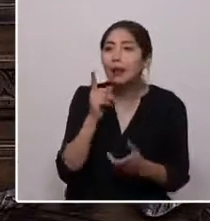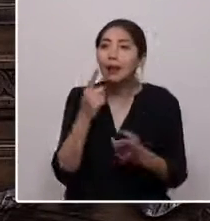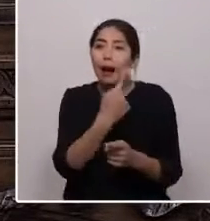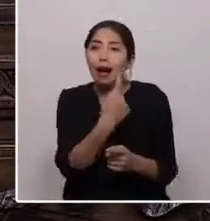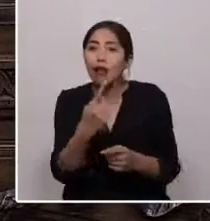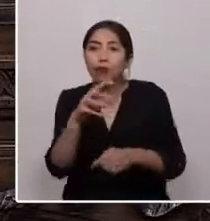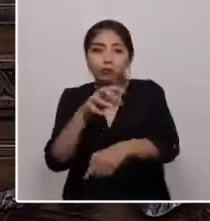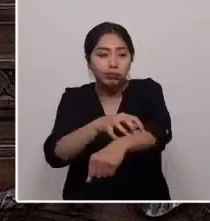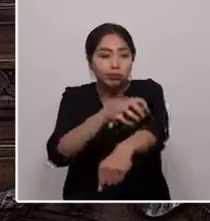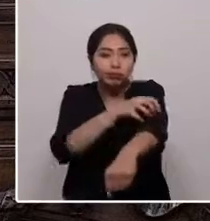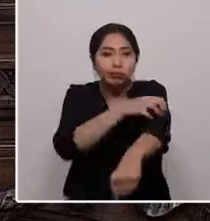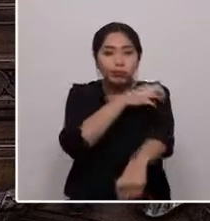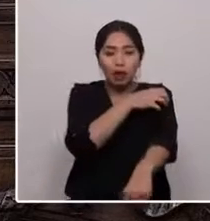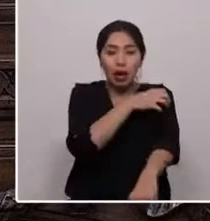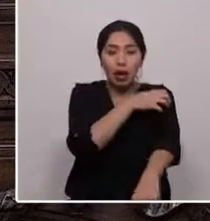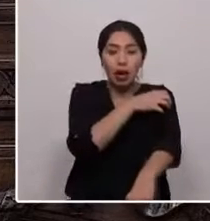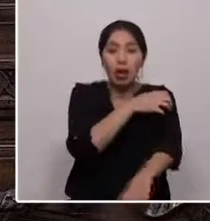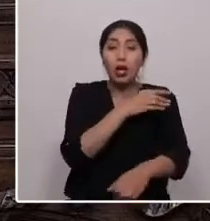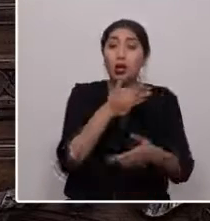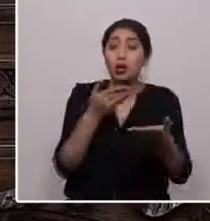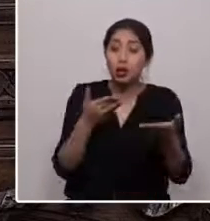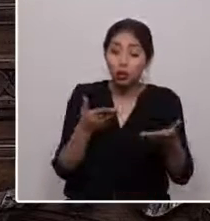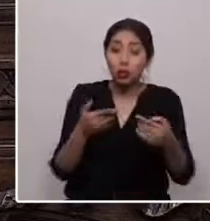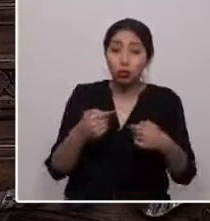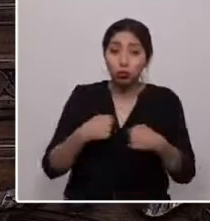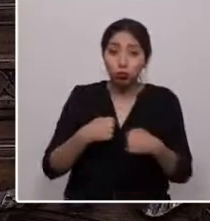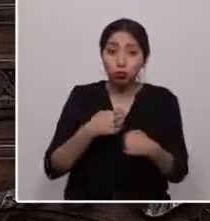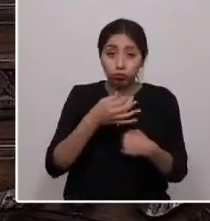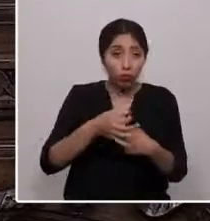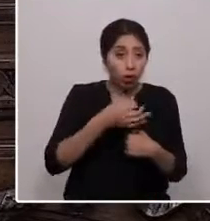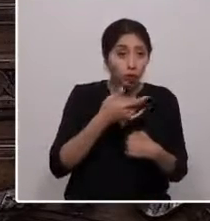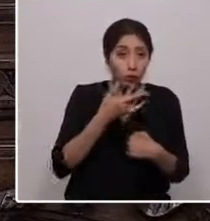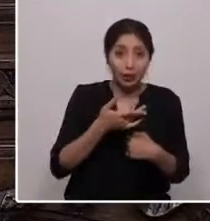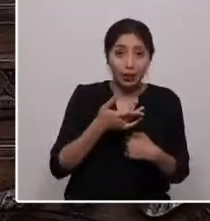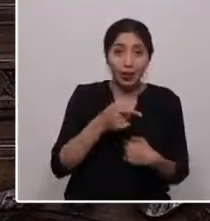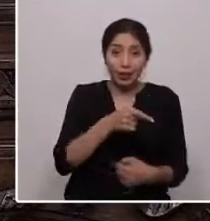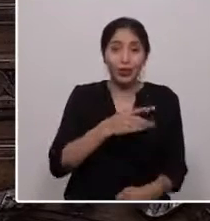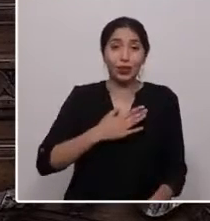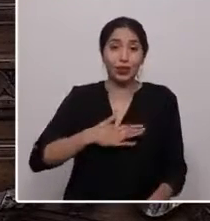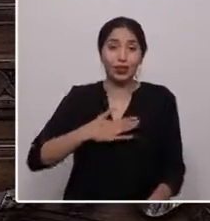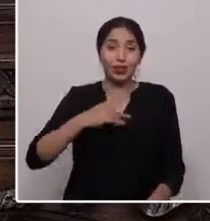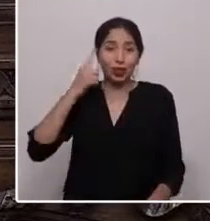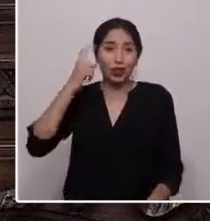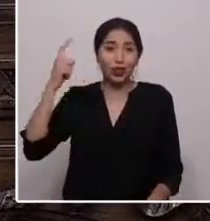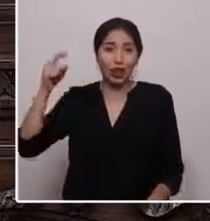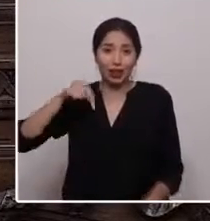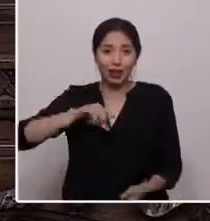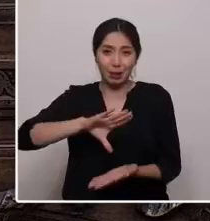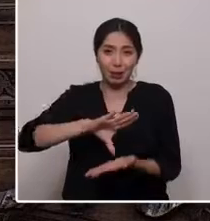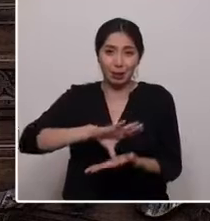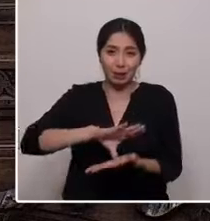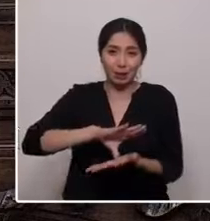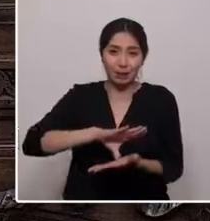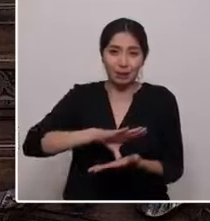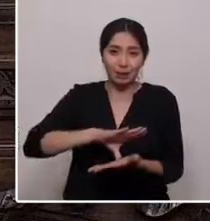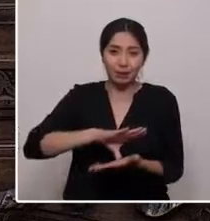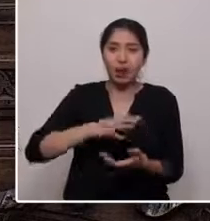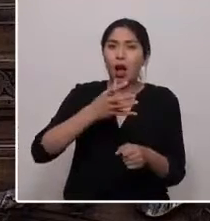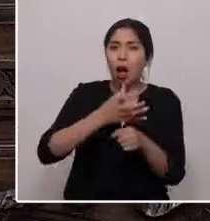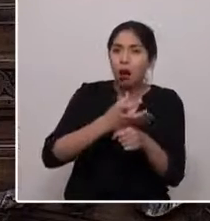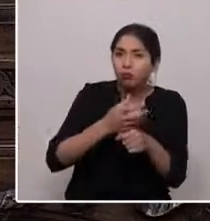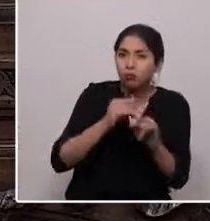Hago esta mención porque es parte de lo que soñamos para este país, que existan mecanismos que profundicen la democracia, una